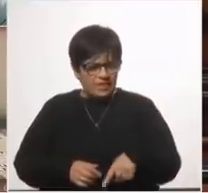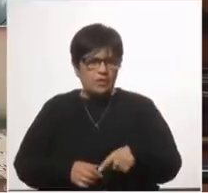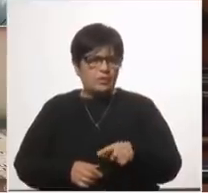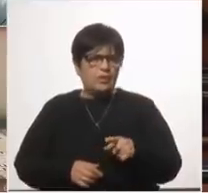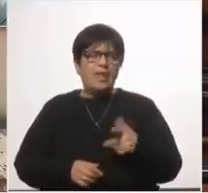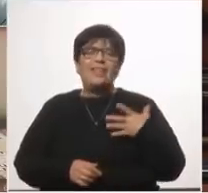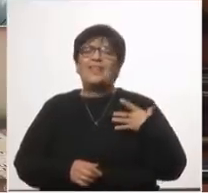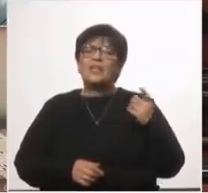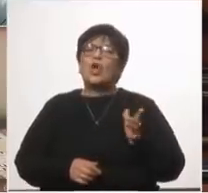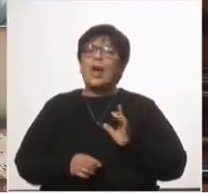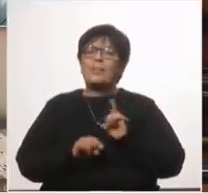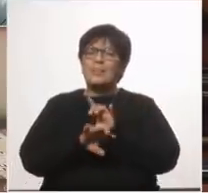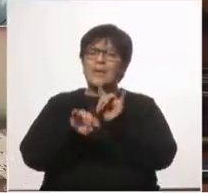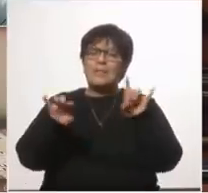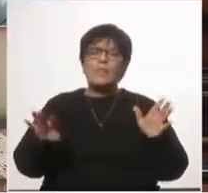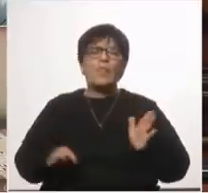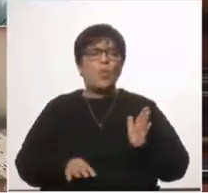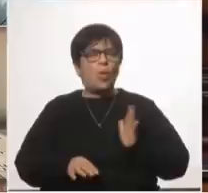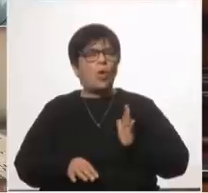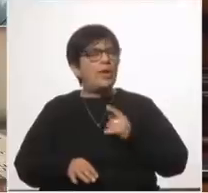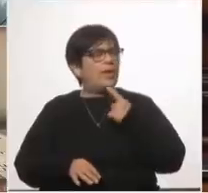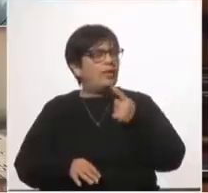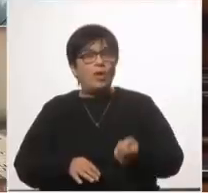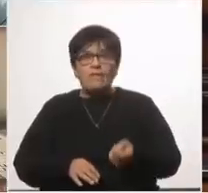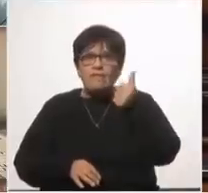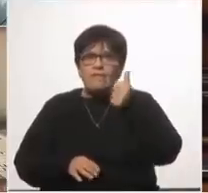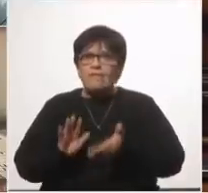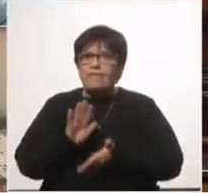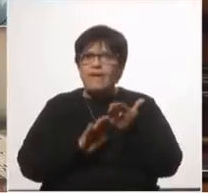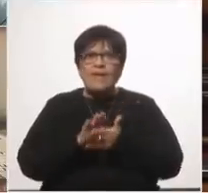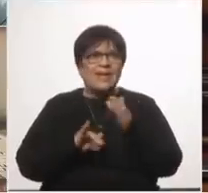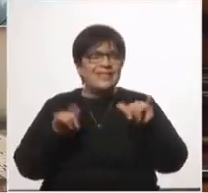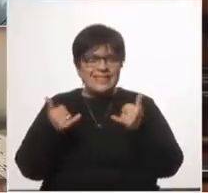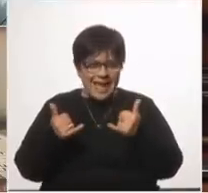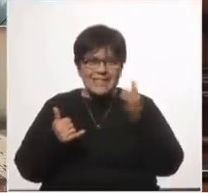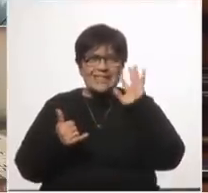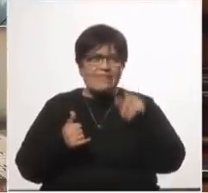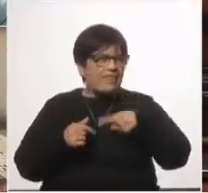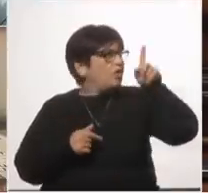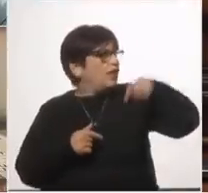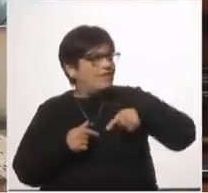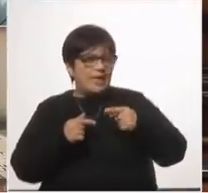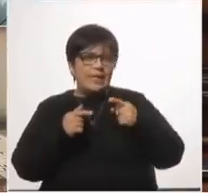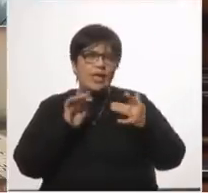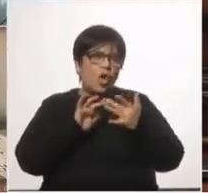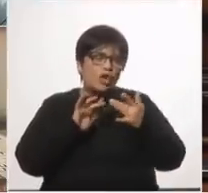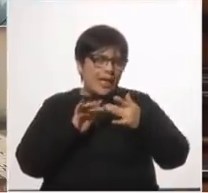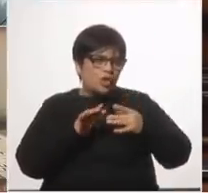epidemiología dijo que estábamos al borde de perder el nexo epidemiología estamos en 38%